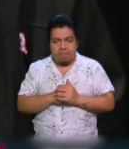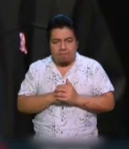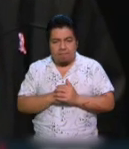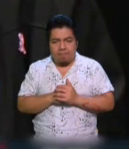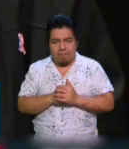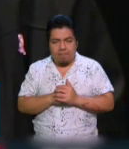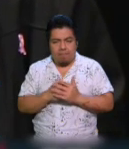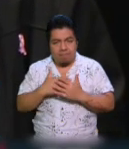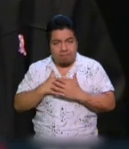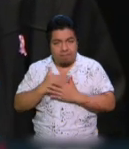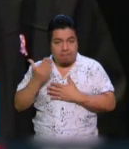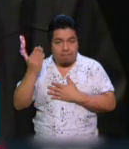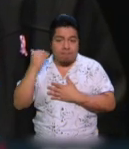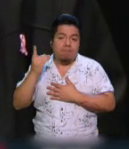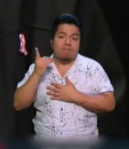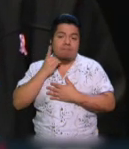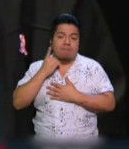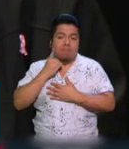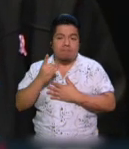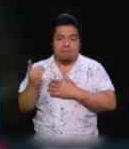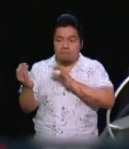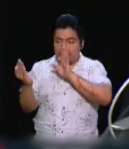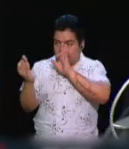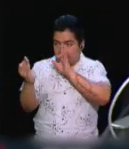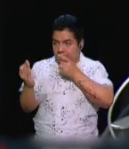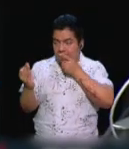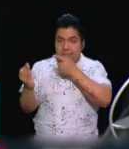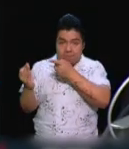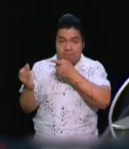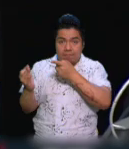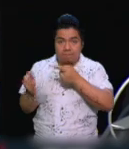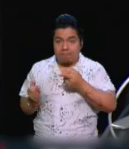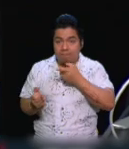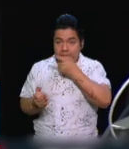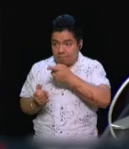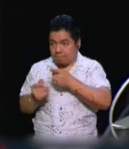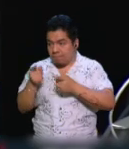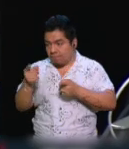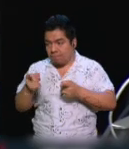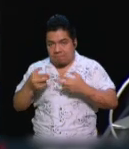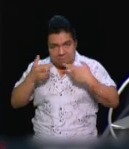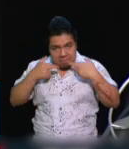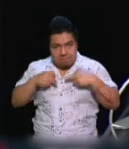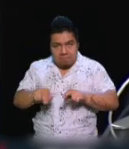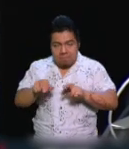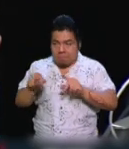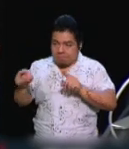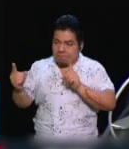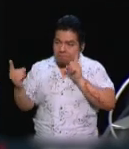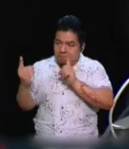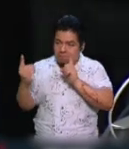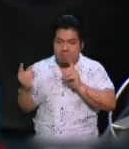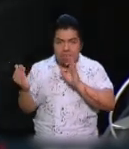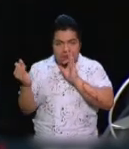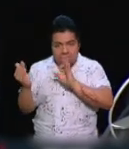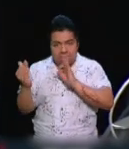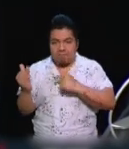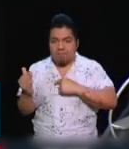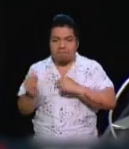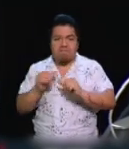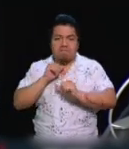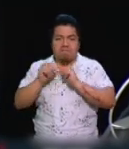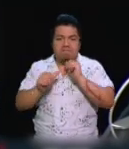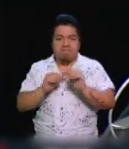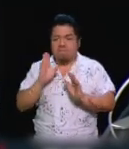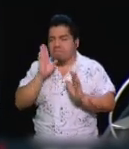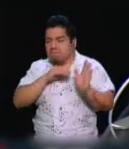Cuando yo era diputado se lo dije de frente. Lo que era y representaba y en lo personal yo no le